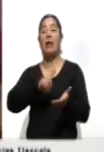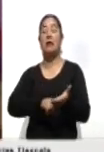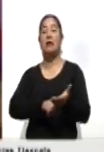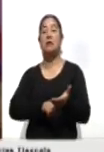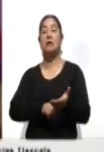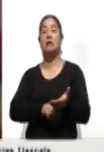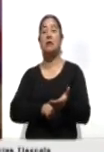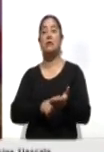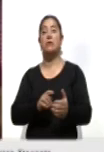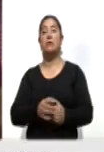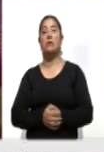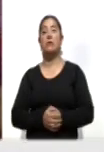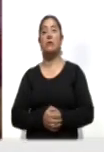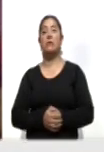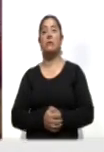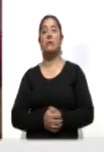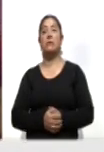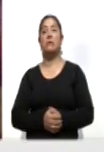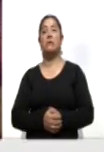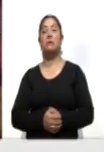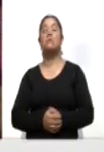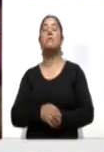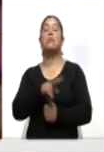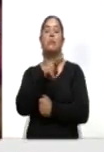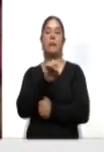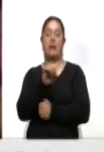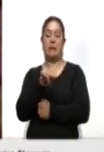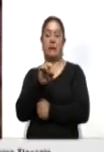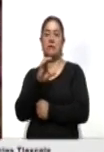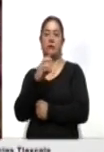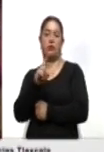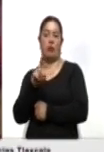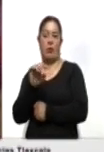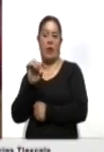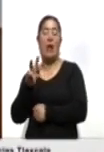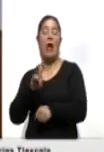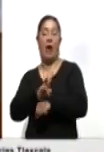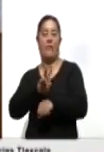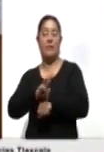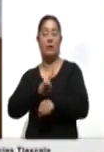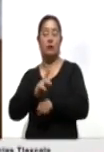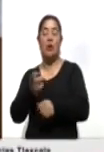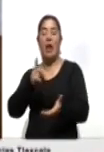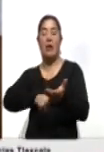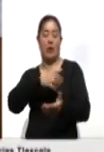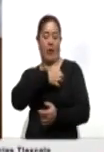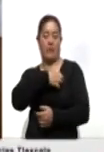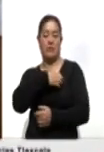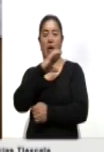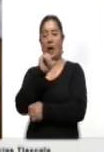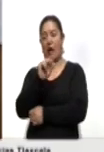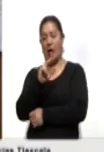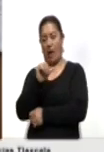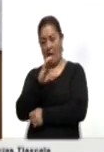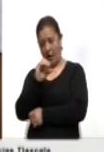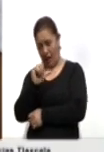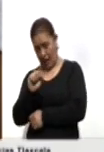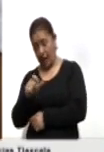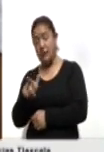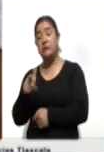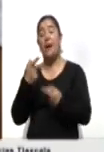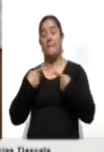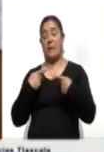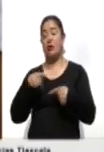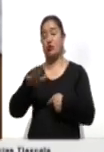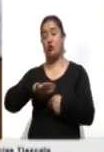Miranda, ubicado a una hora de Caracas, la capital del país. La vacunación de adultos mayores en los hospitales